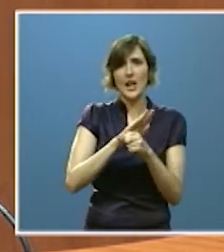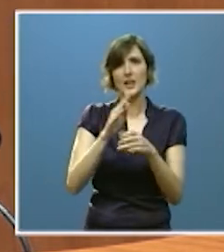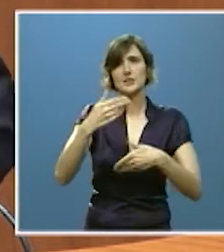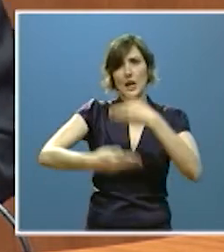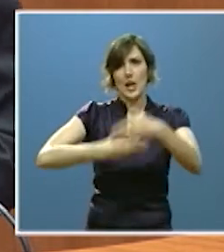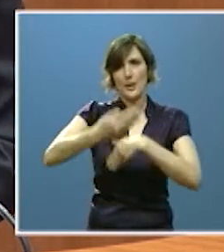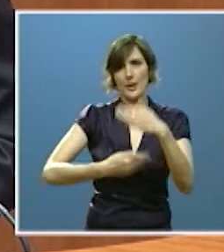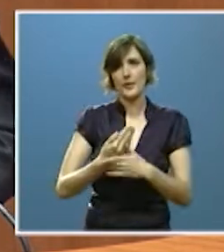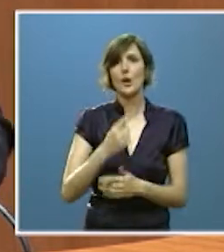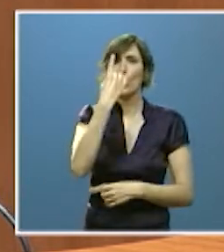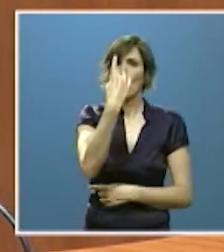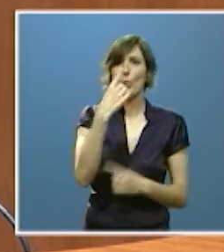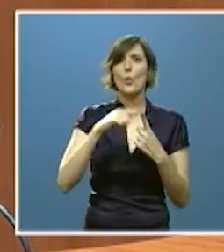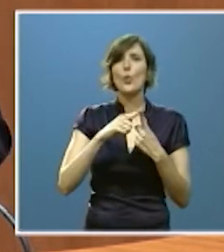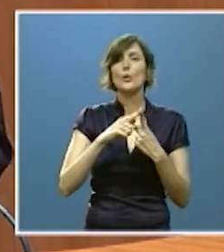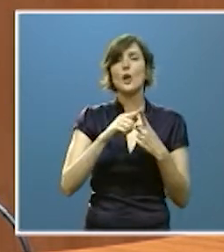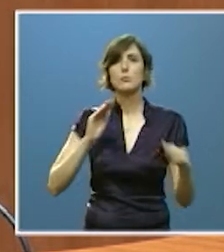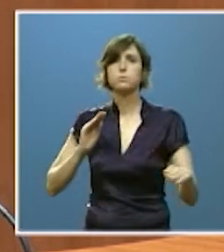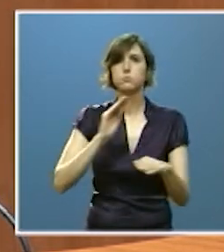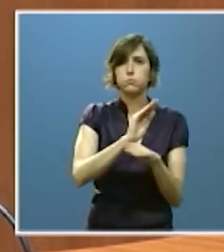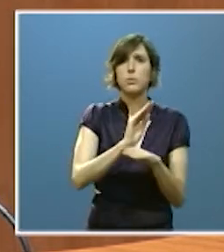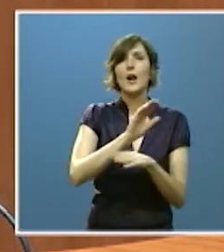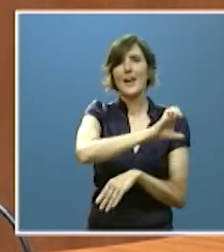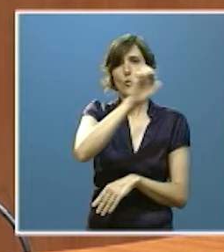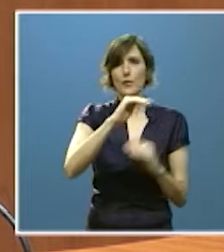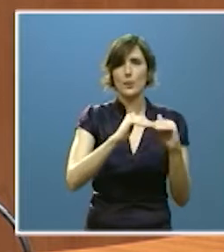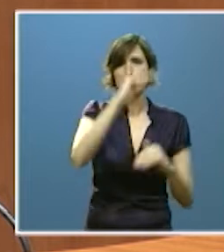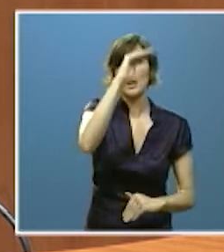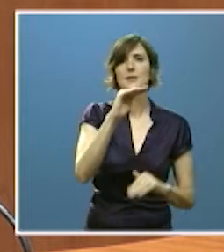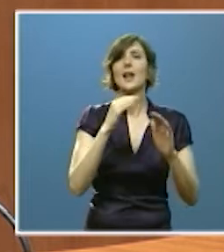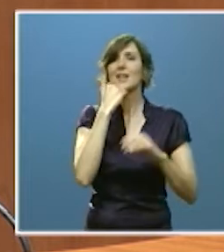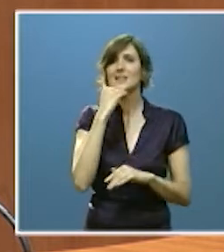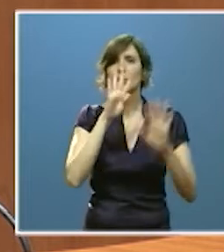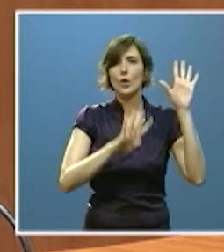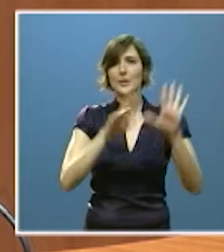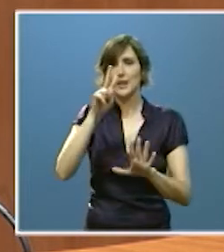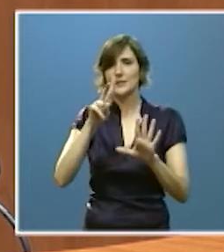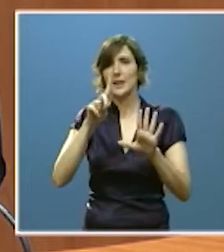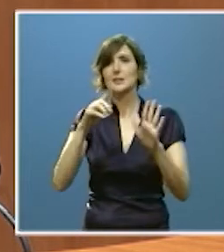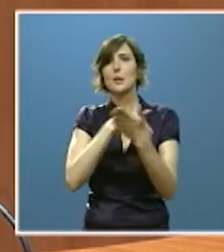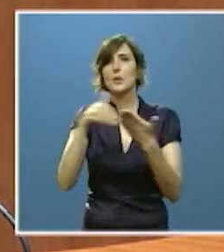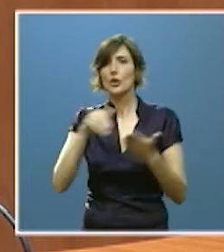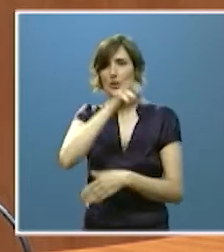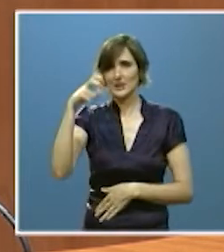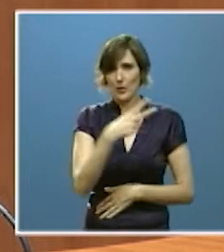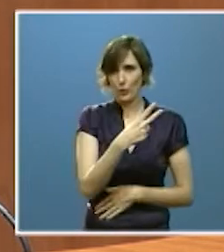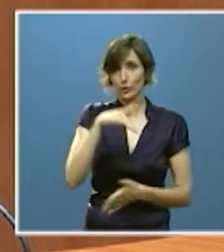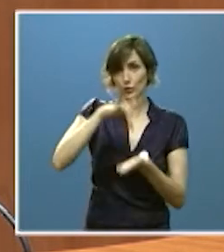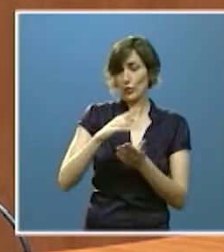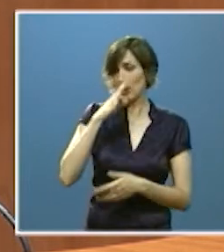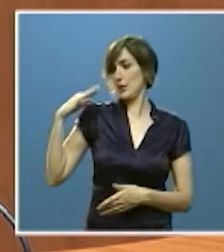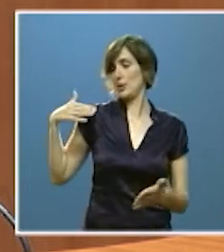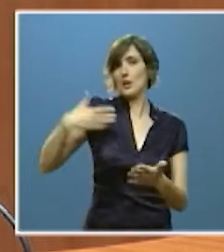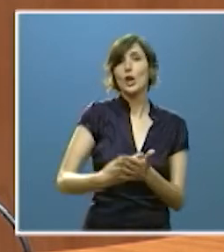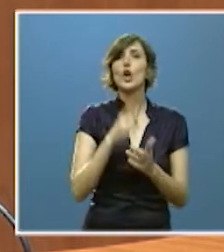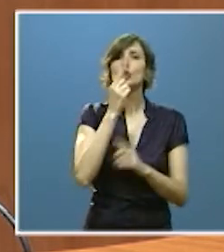años una el aumento de las inversiones en educación casi 96 millones de euros en los que llevamos de legislatura solo en educación